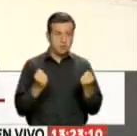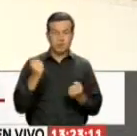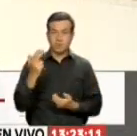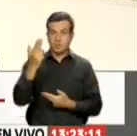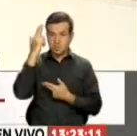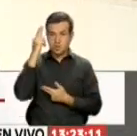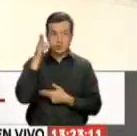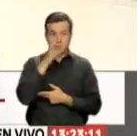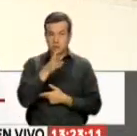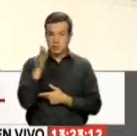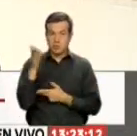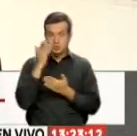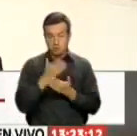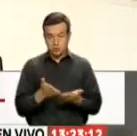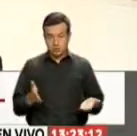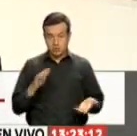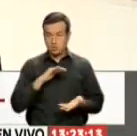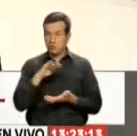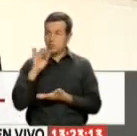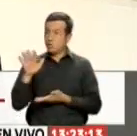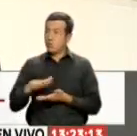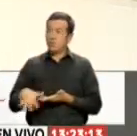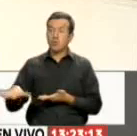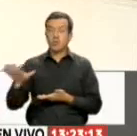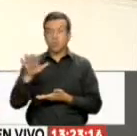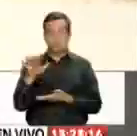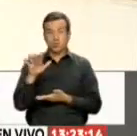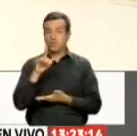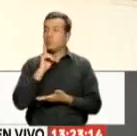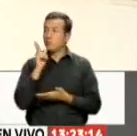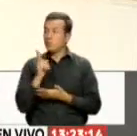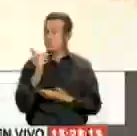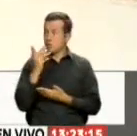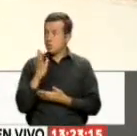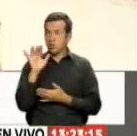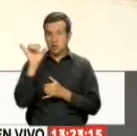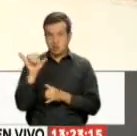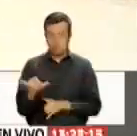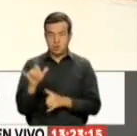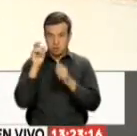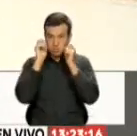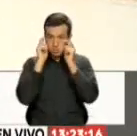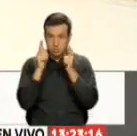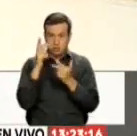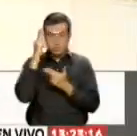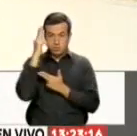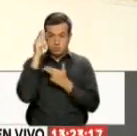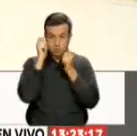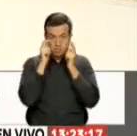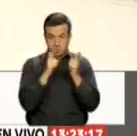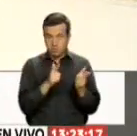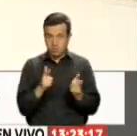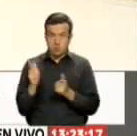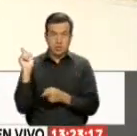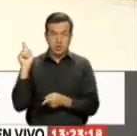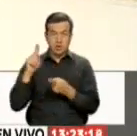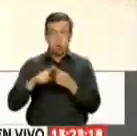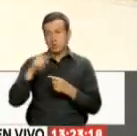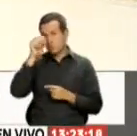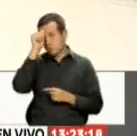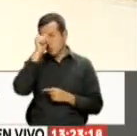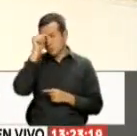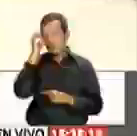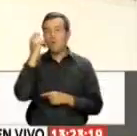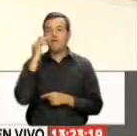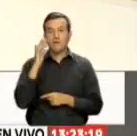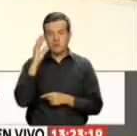armadas Trasladan estos paquetes A los recintos electorales Y proceden Se quedan ahí Custodiando estos paquetes Hasta el día domingo